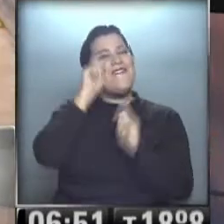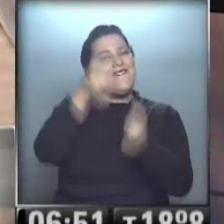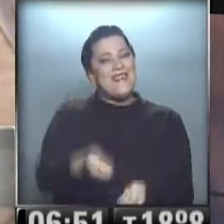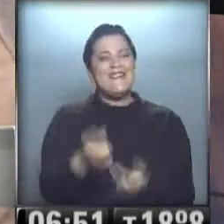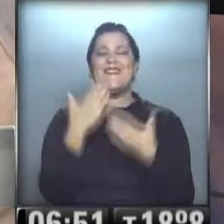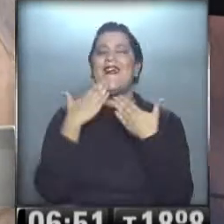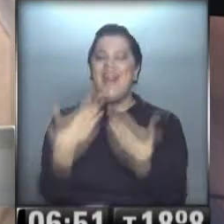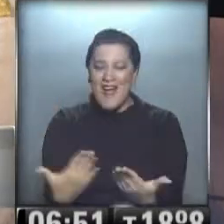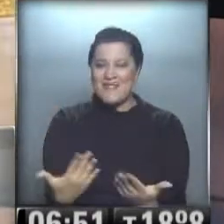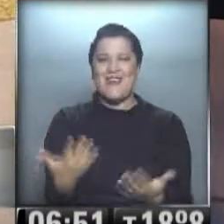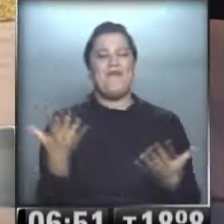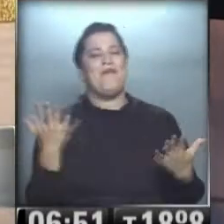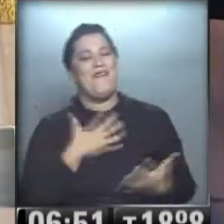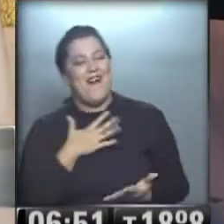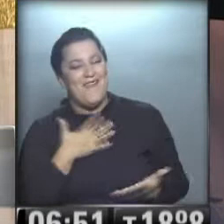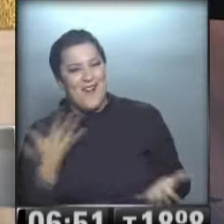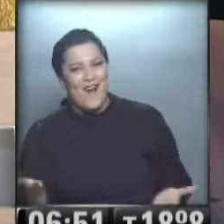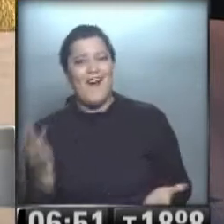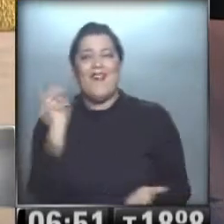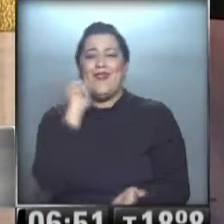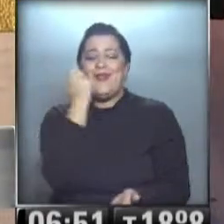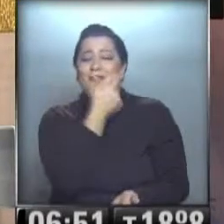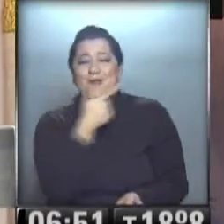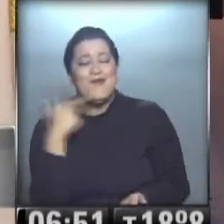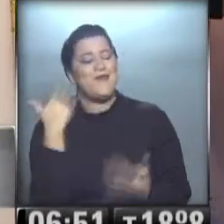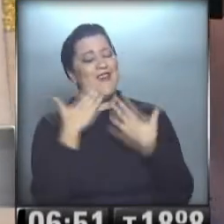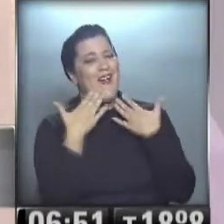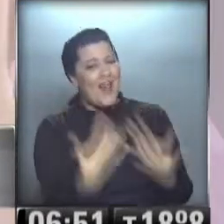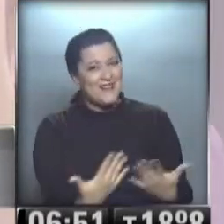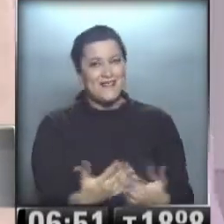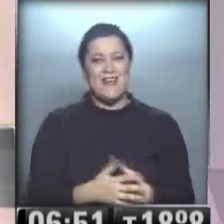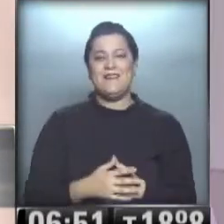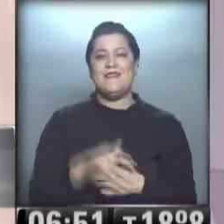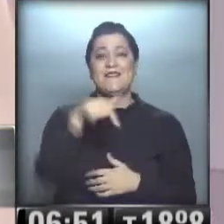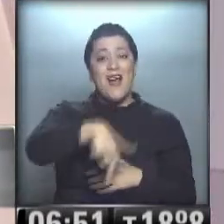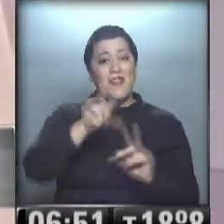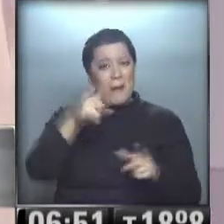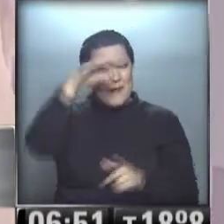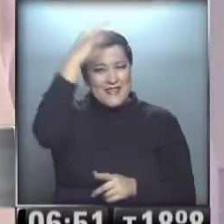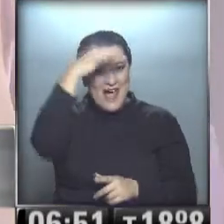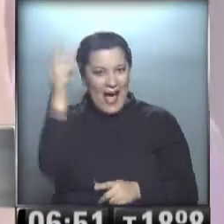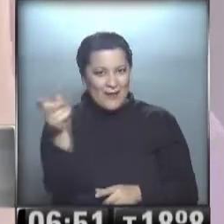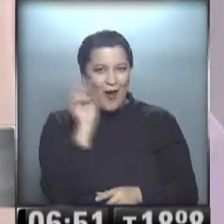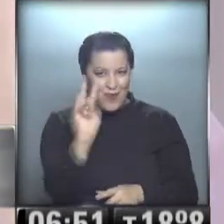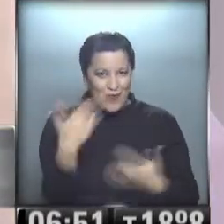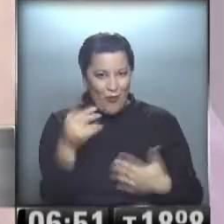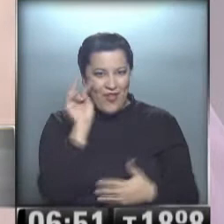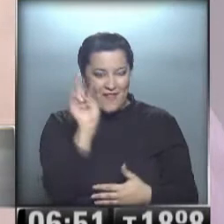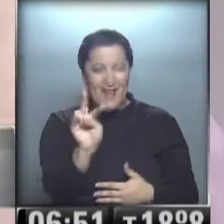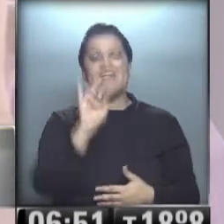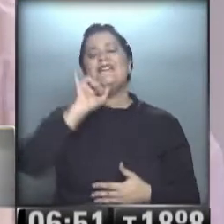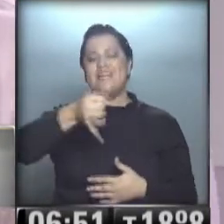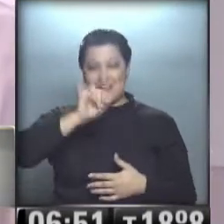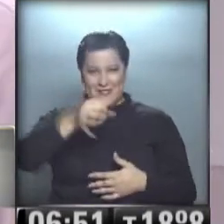principito. Cuánto dulzura, cuánto amor, gracias. Y está en el teatro, ¿no? Lo vamos a ver al principito. Sí, sí,